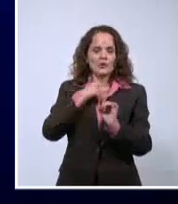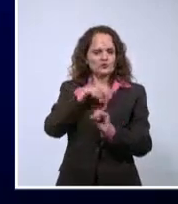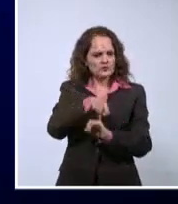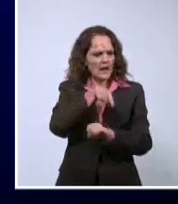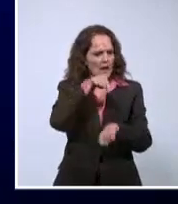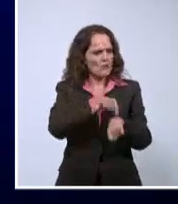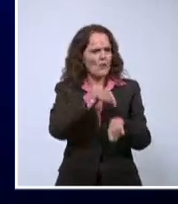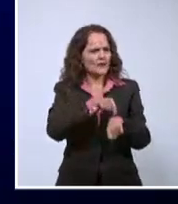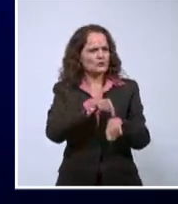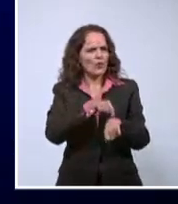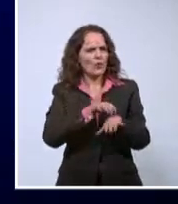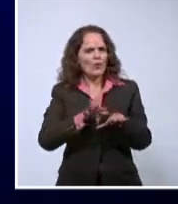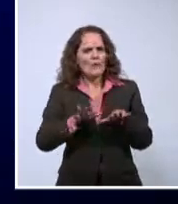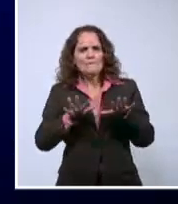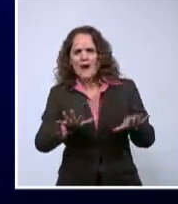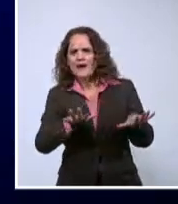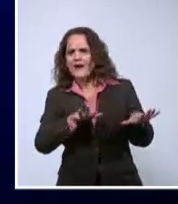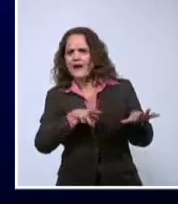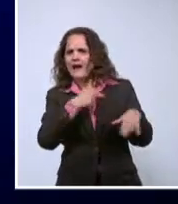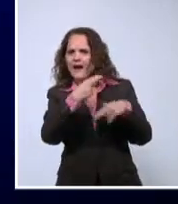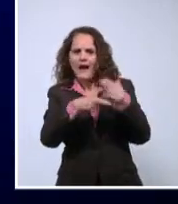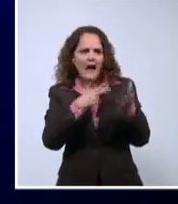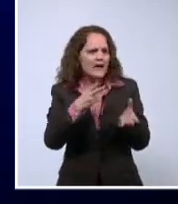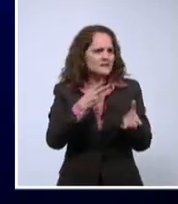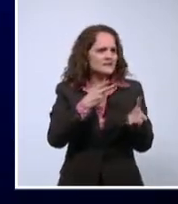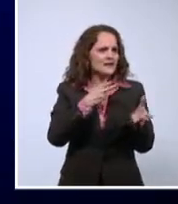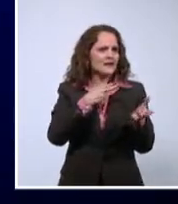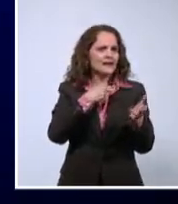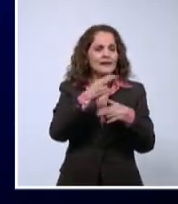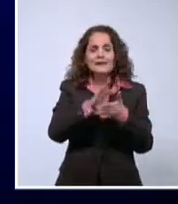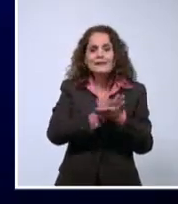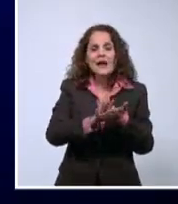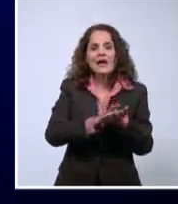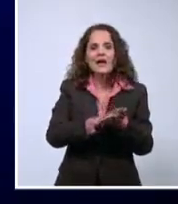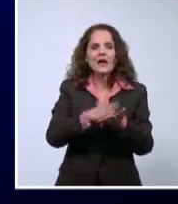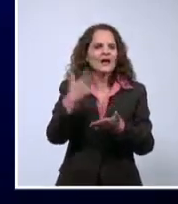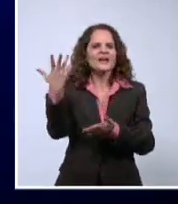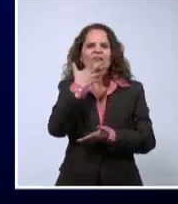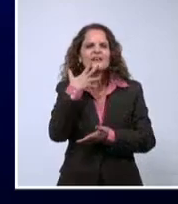Yo soy de los que digo que el parón debiera venir más que nada de la administración Trump.